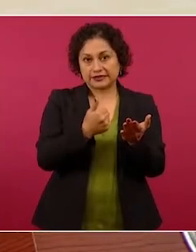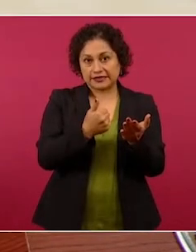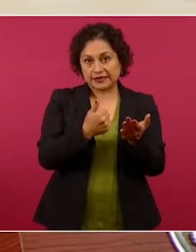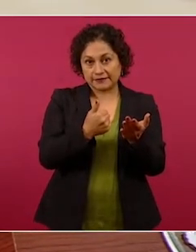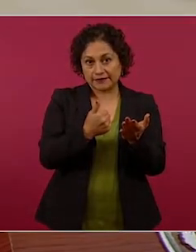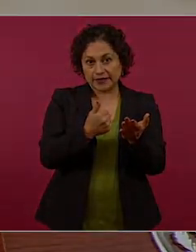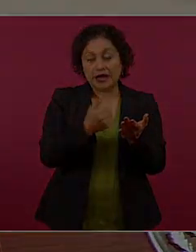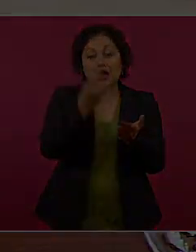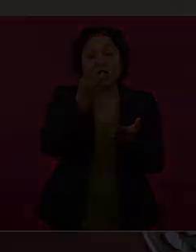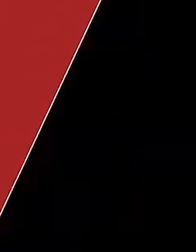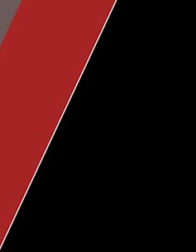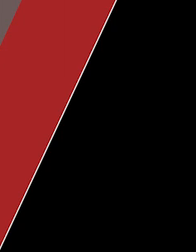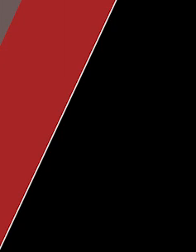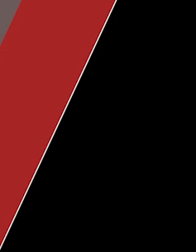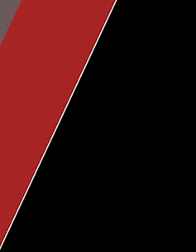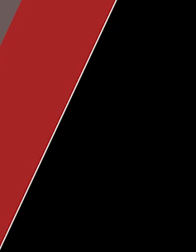como secretario de Seguridad Pública?